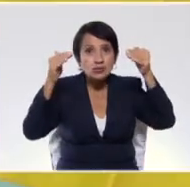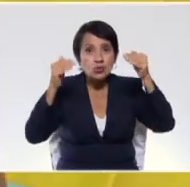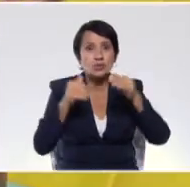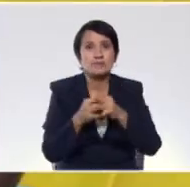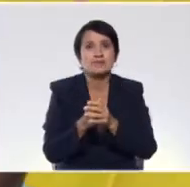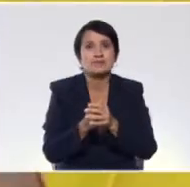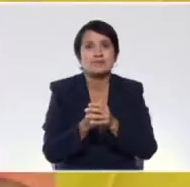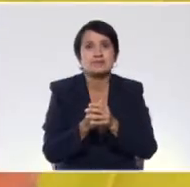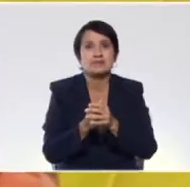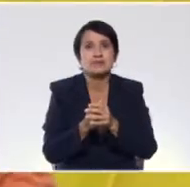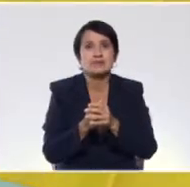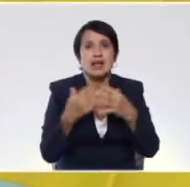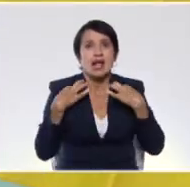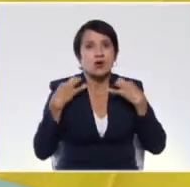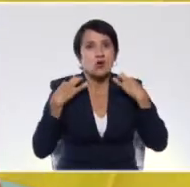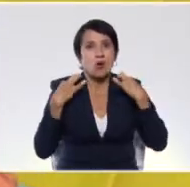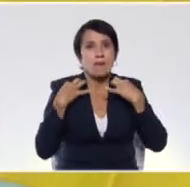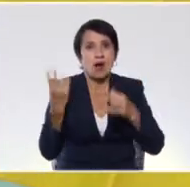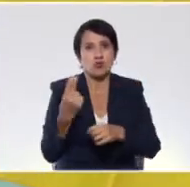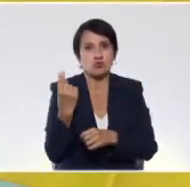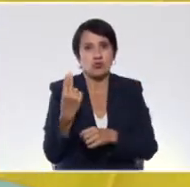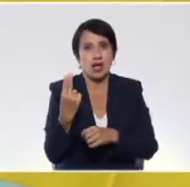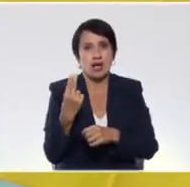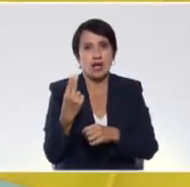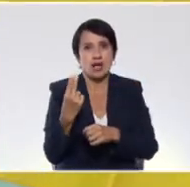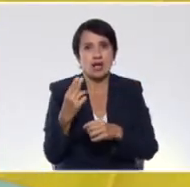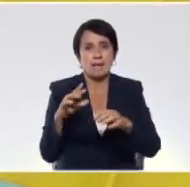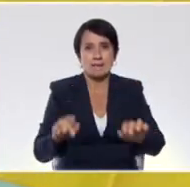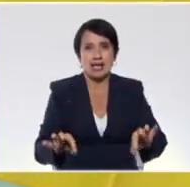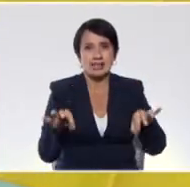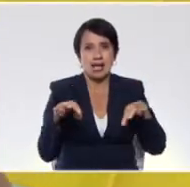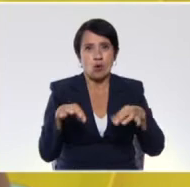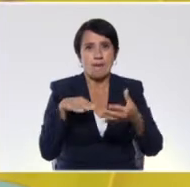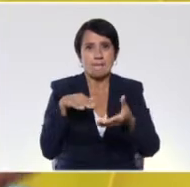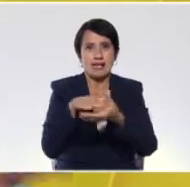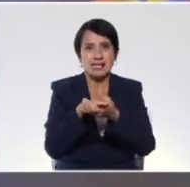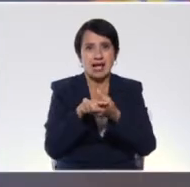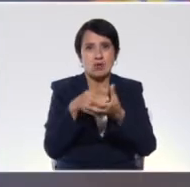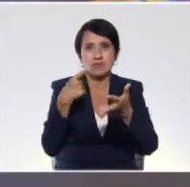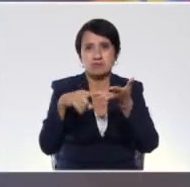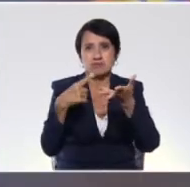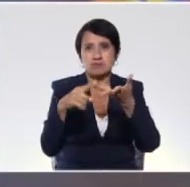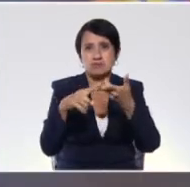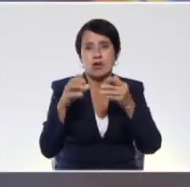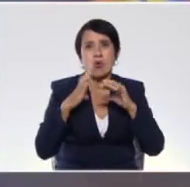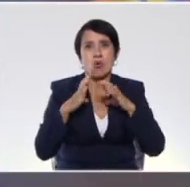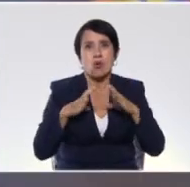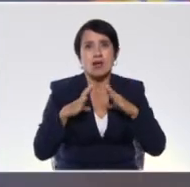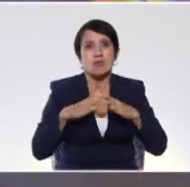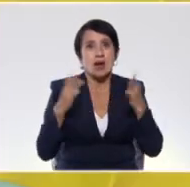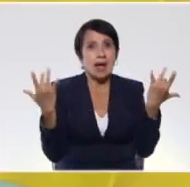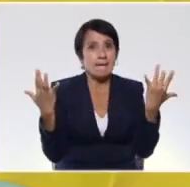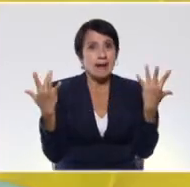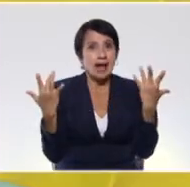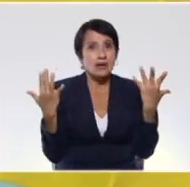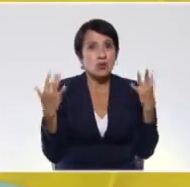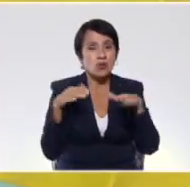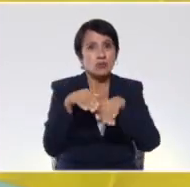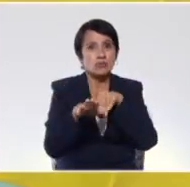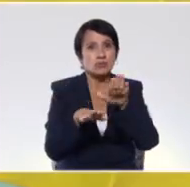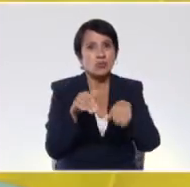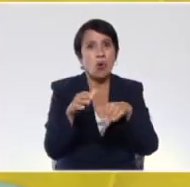la ropa que nosotros usamos, la blusa, el pantalón, los zapatos, partes de nuestro cuerpo, las manos, los brazos, los pies,